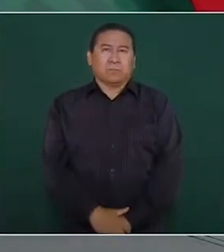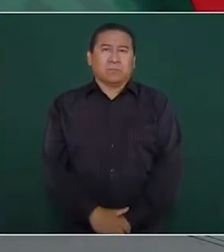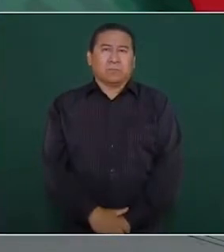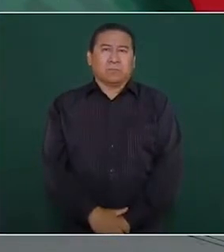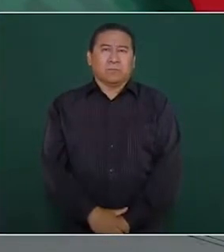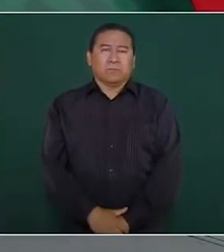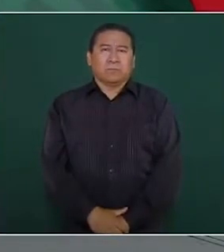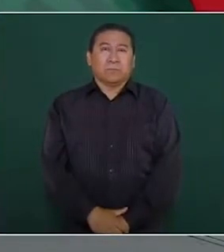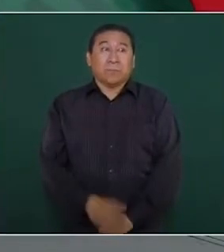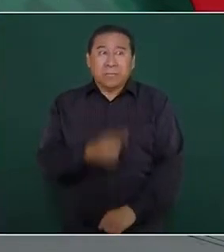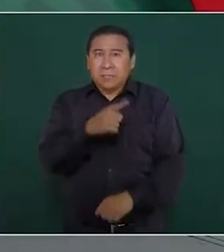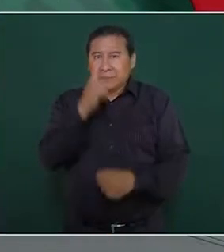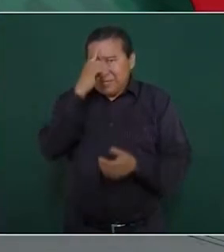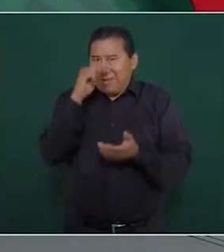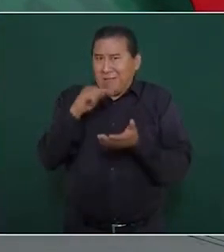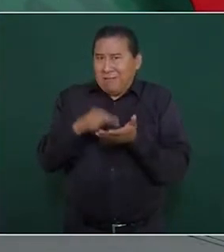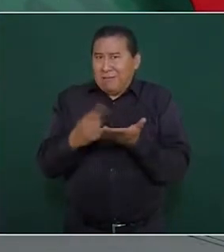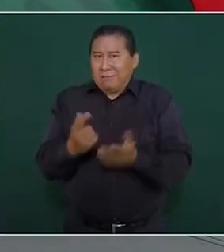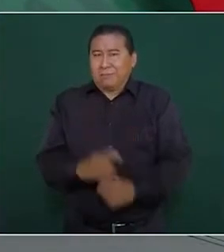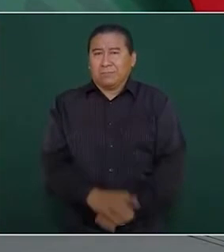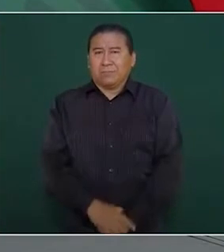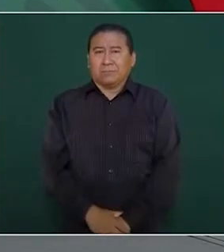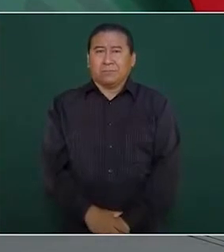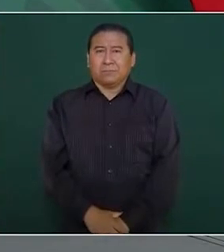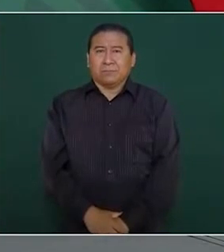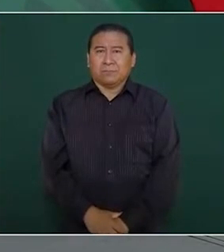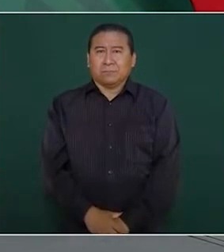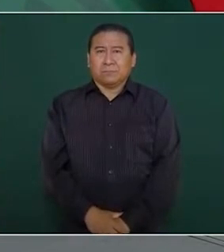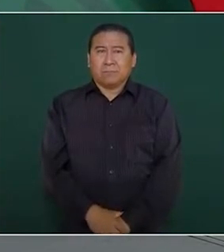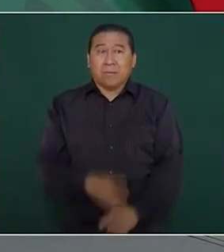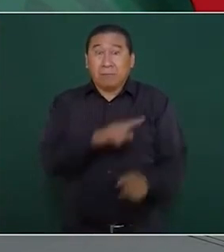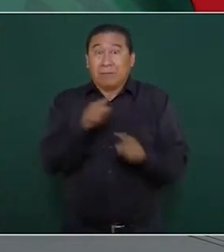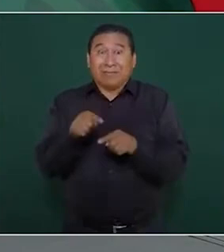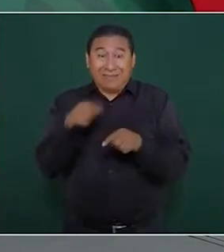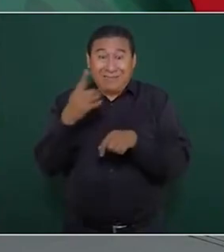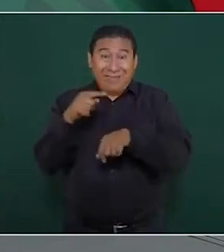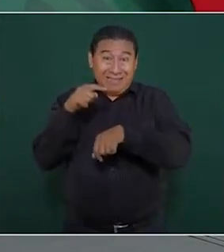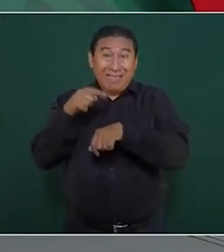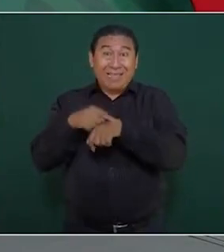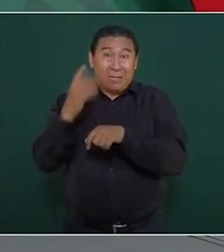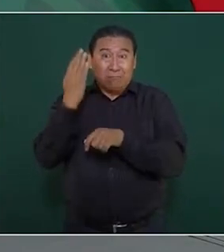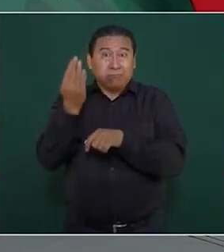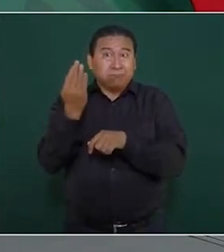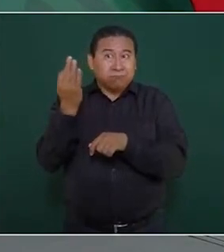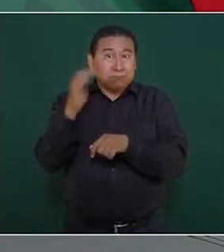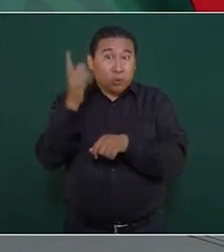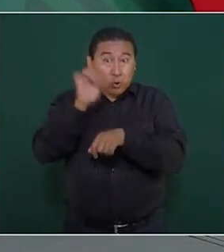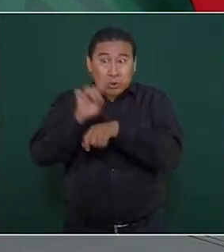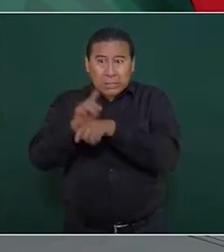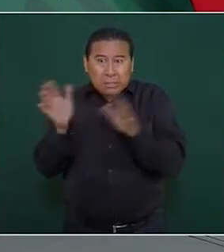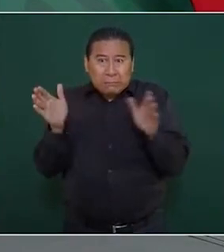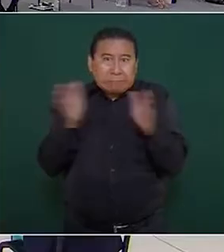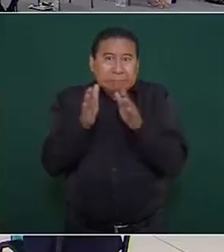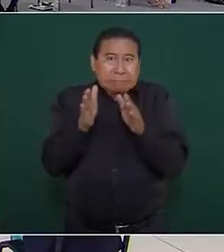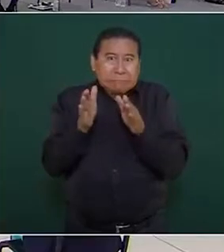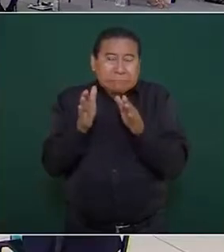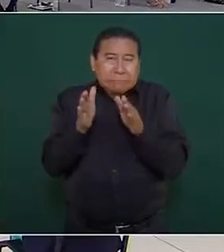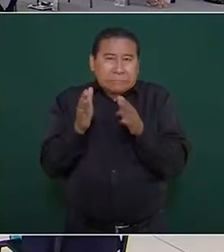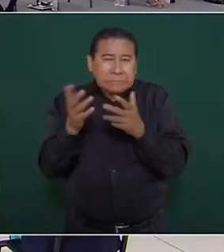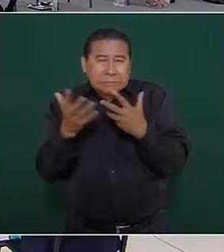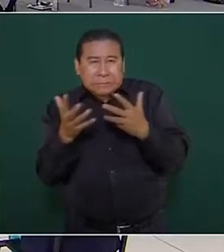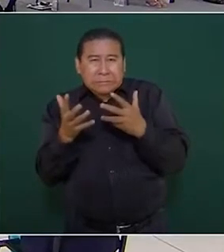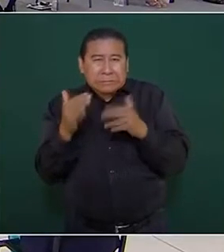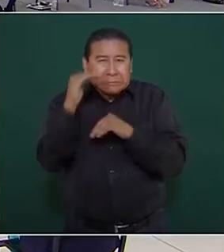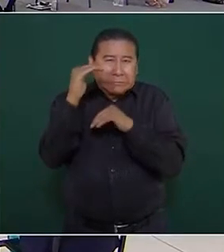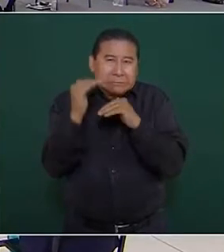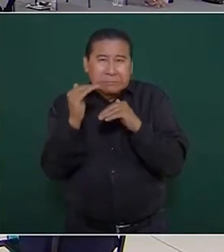y piensan que porque tenemos el tiempo encima nos van a poner contra